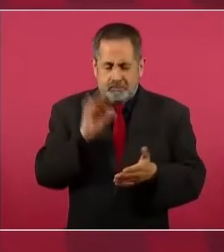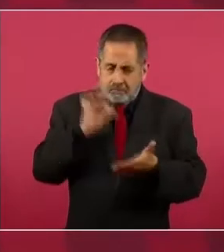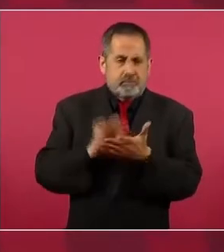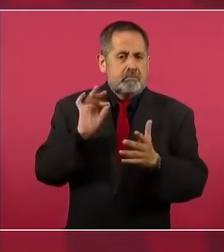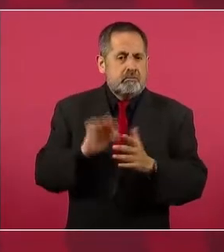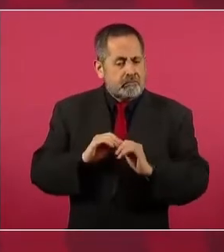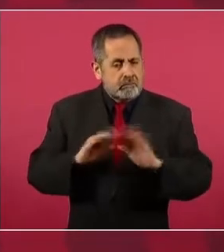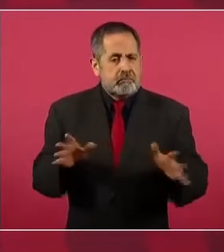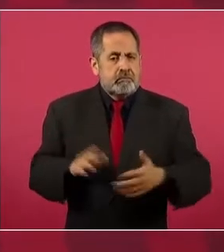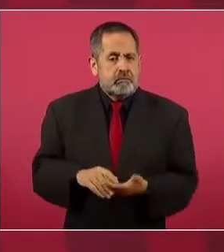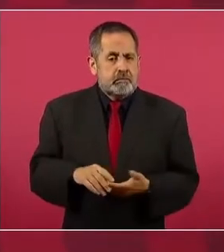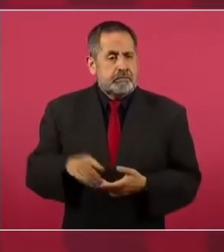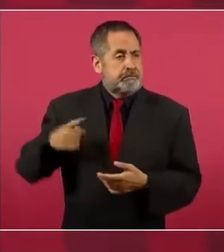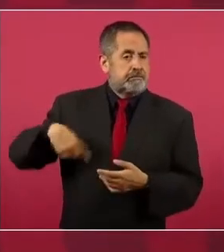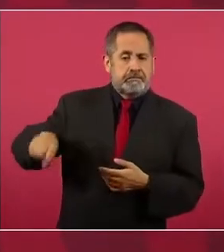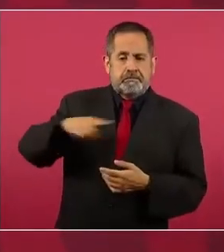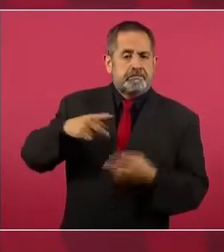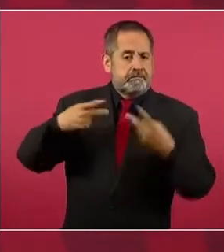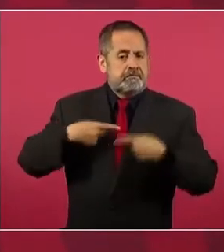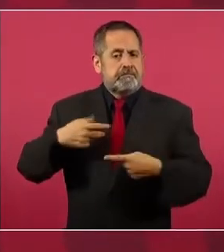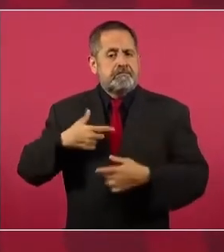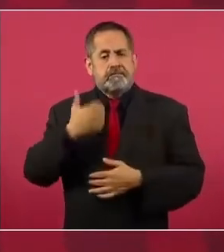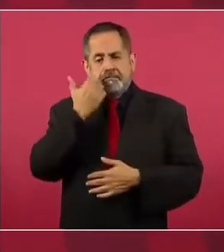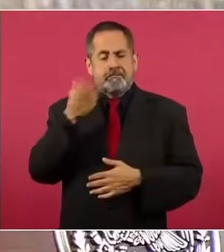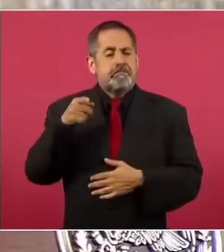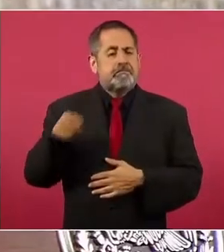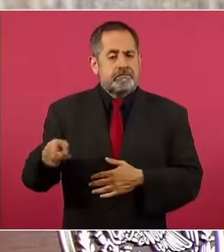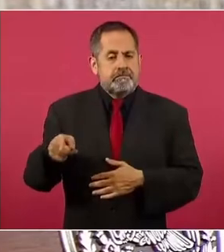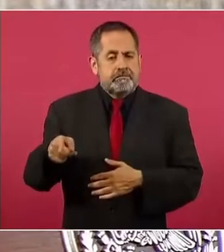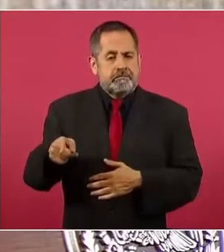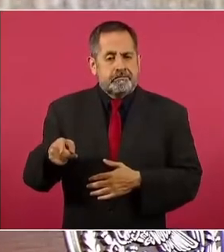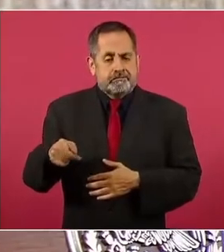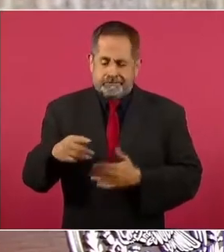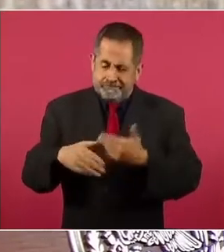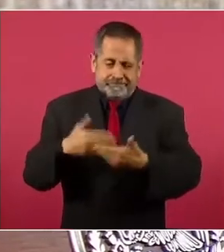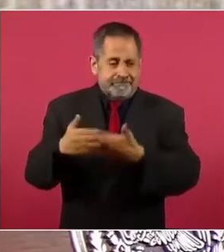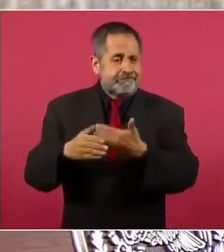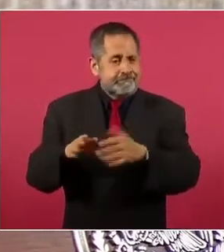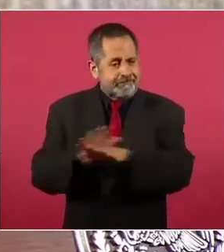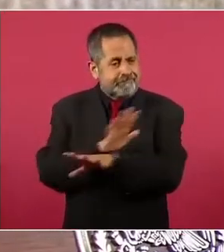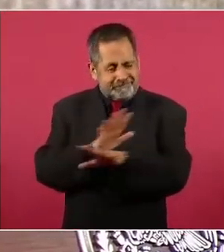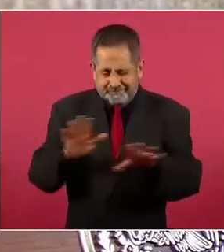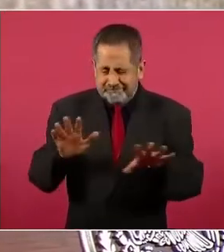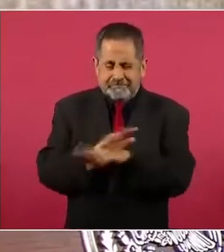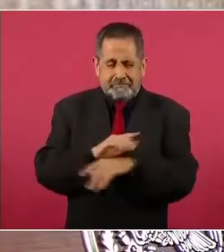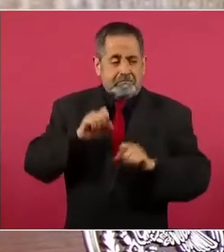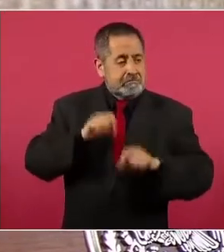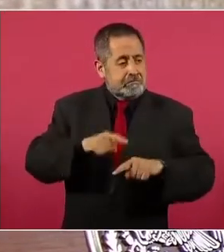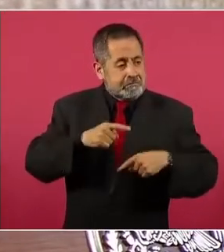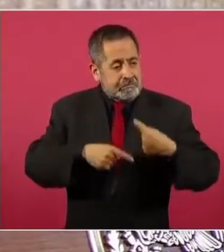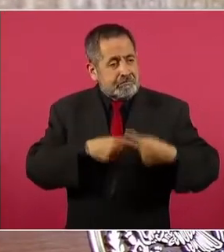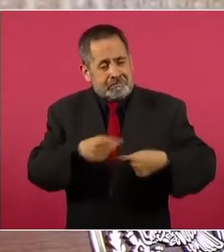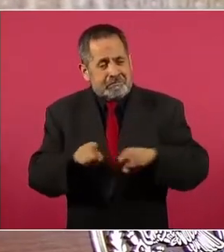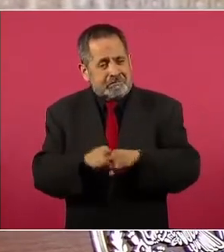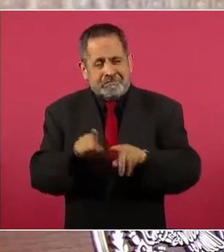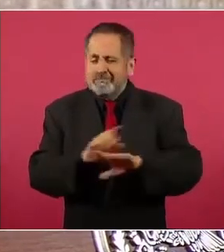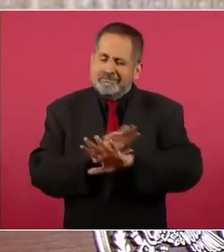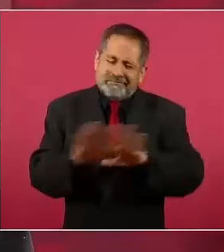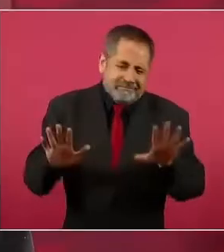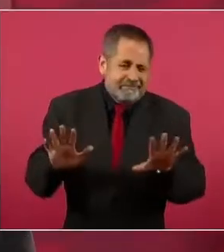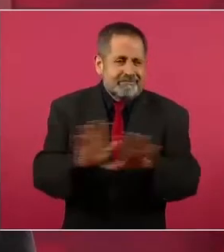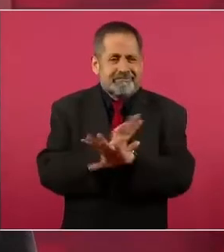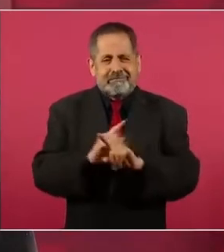La gente lo que quiere es que las cosas verdaderamente cambien, no